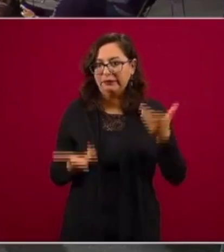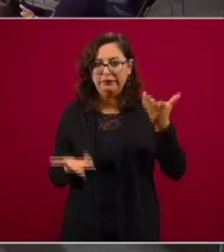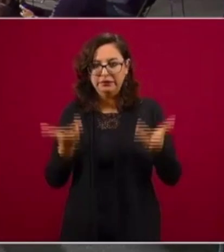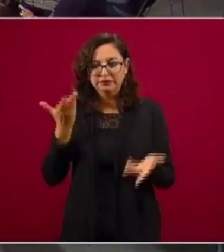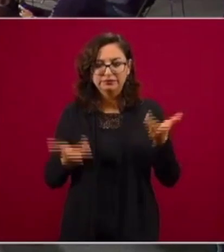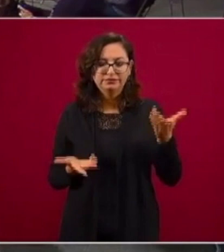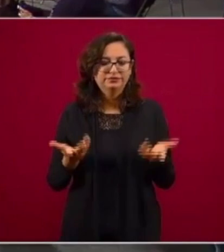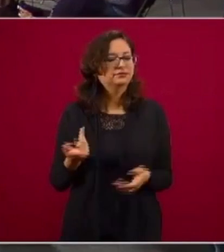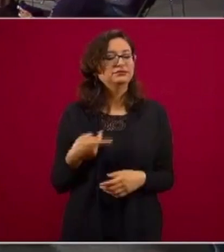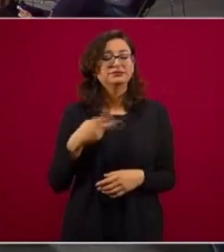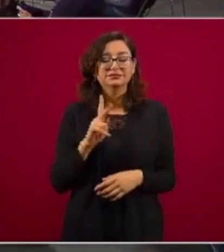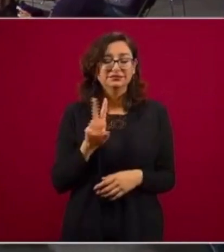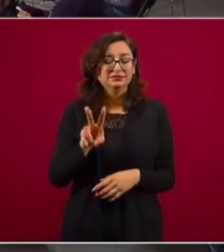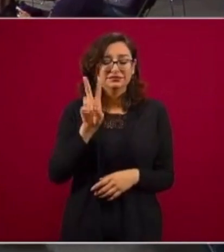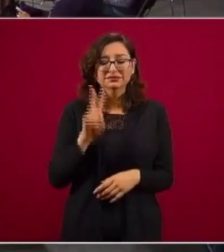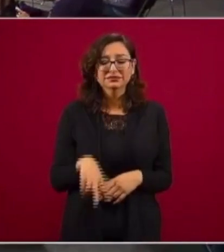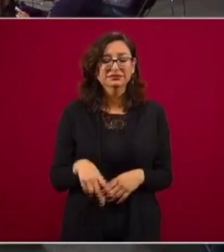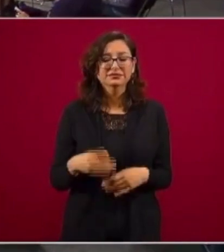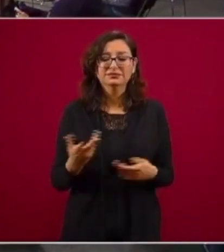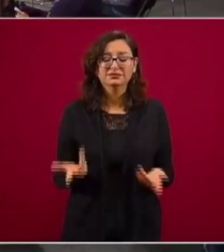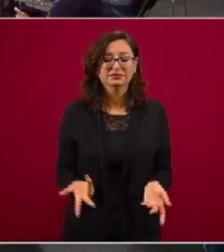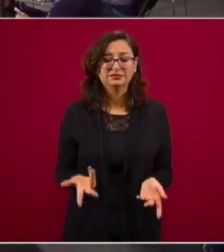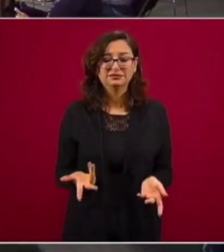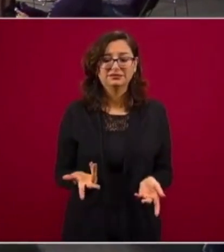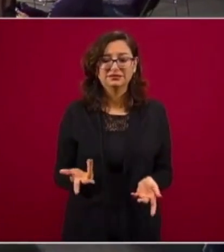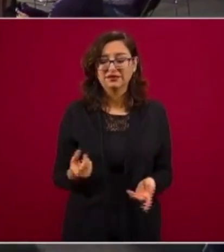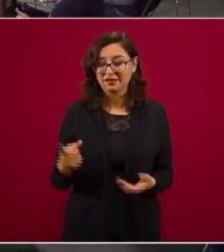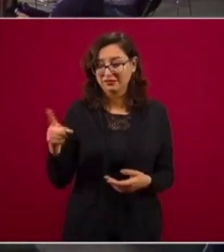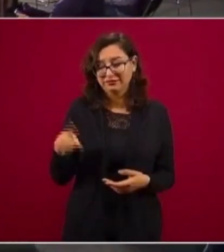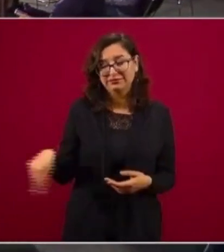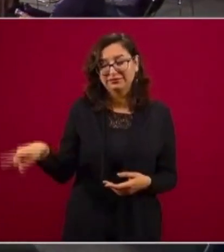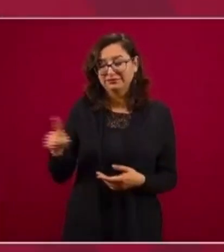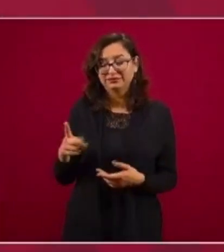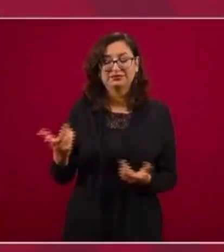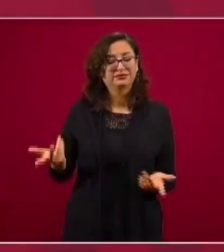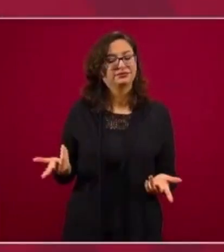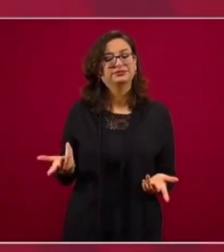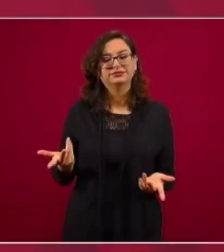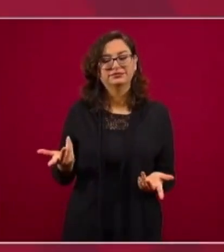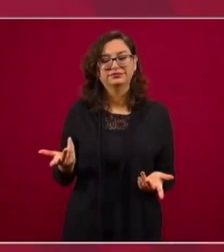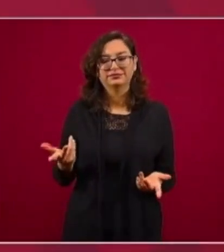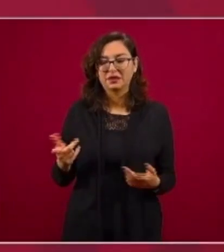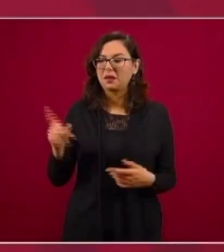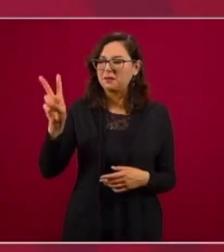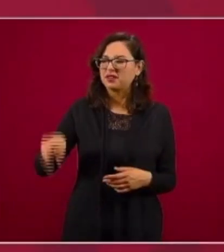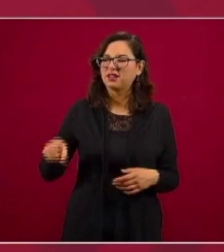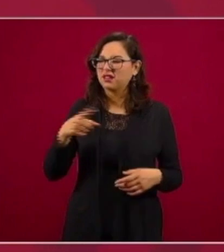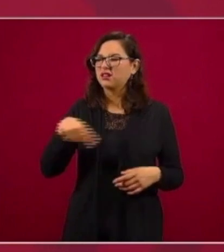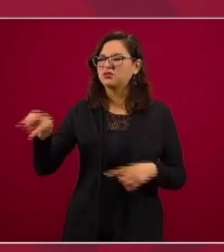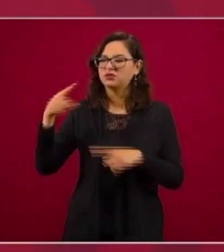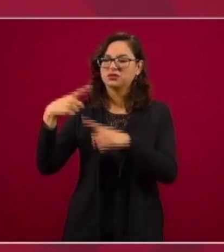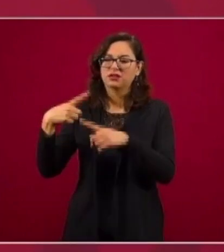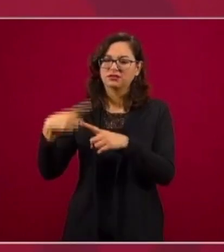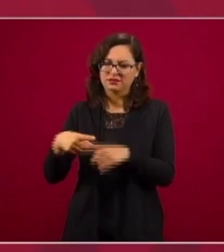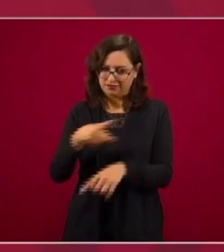que son, pues, se los dejo a ustedes de tarea, lo que verdaderamente son.